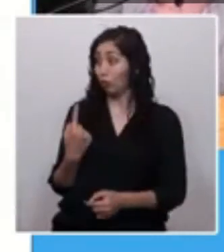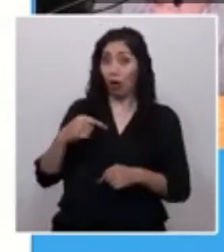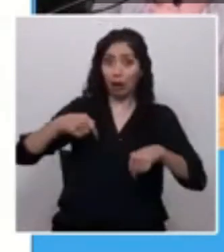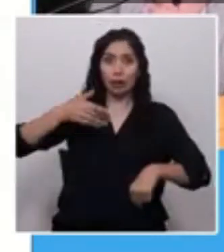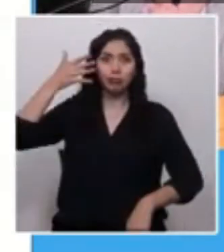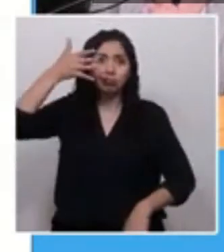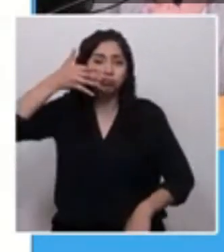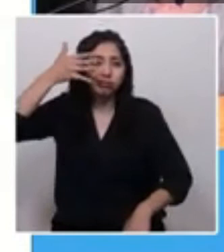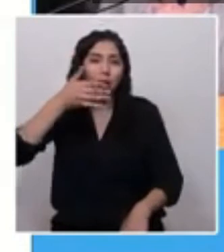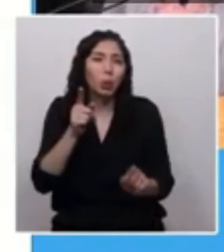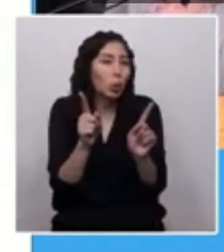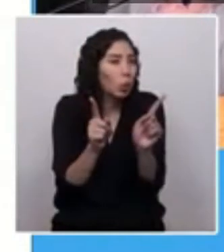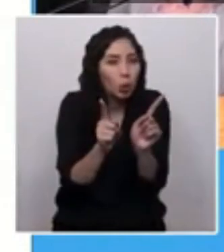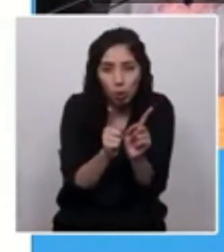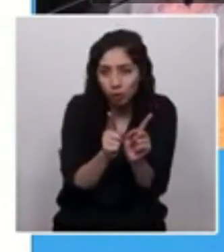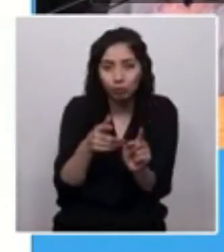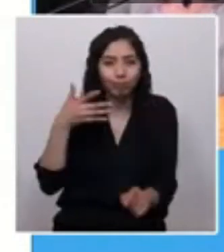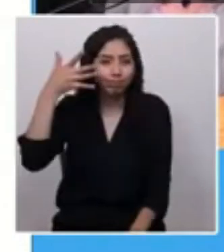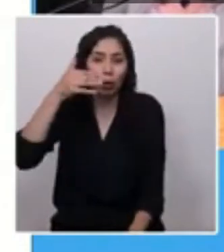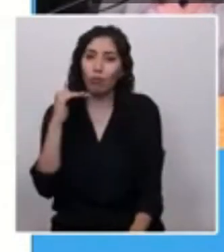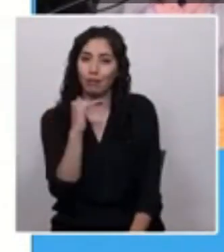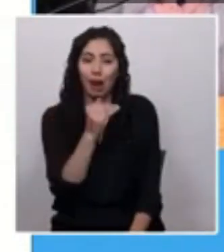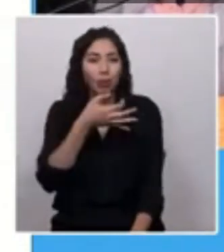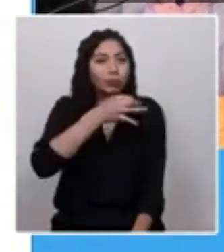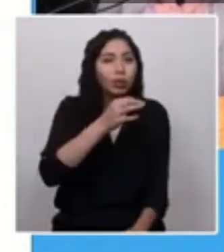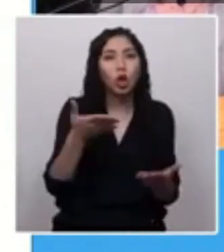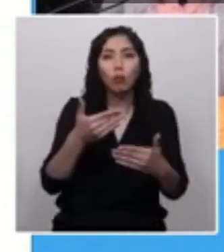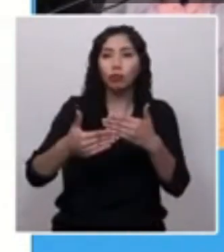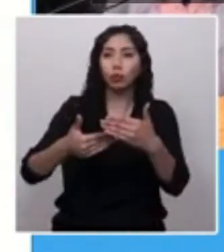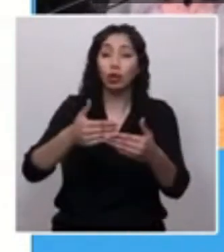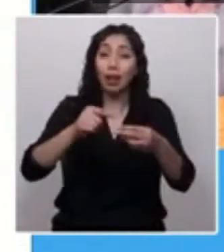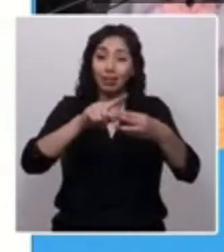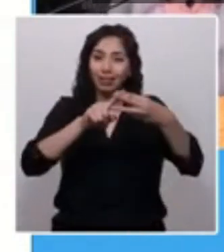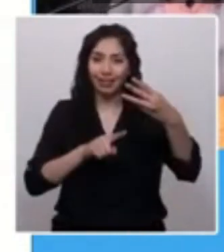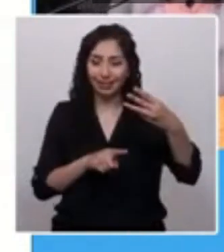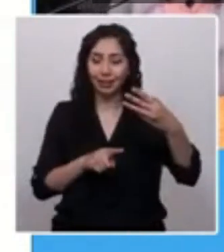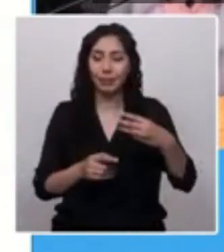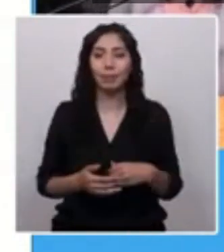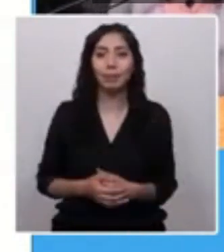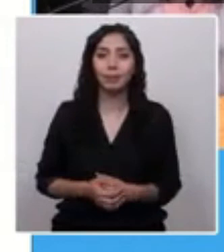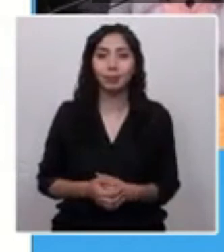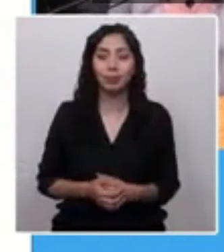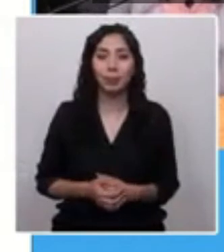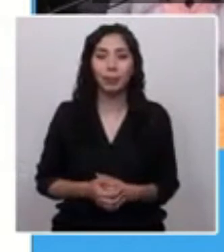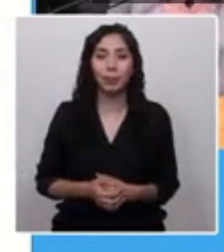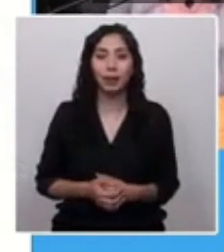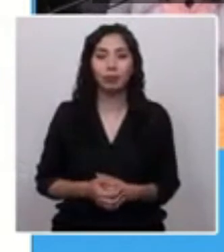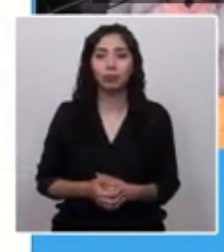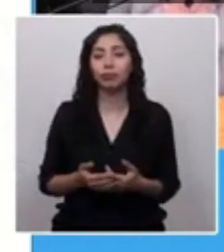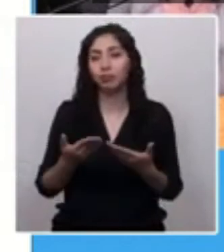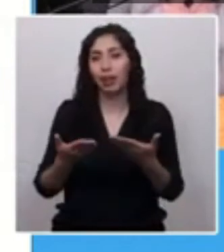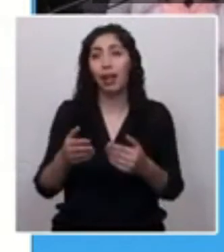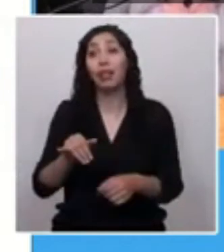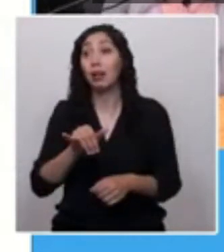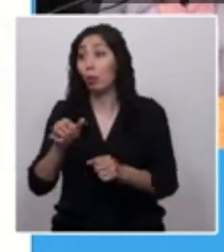manera muy rápida cómo funcionan los tres mecanismos. Después, por supuesto, que podemos recibir todas las preguntas que